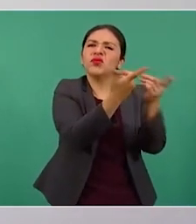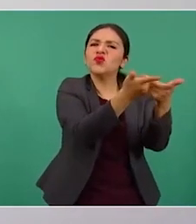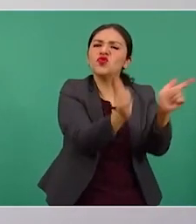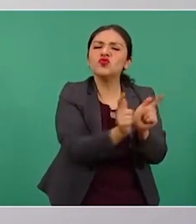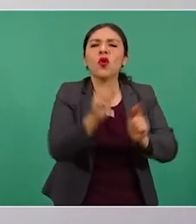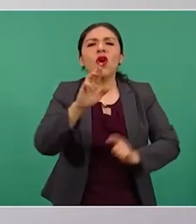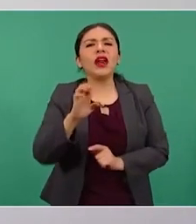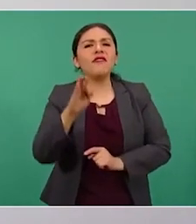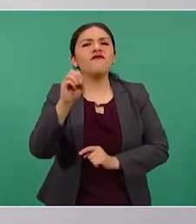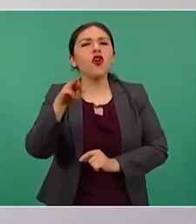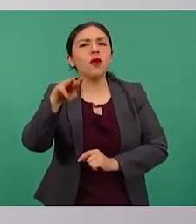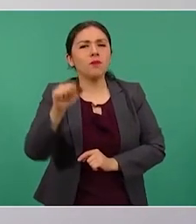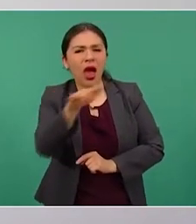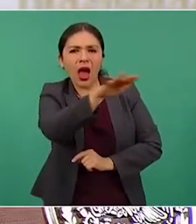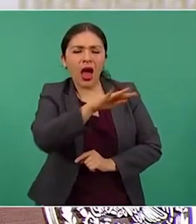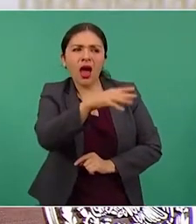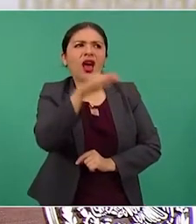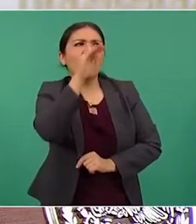revolucionario.